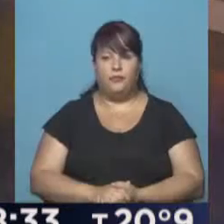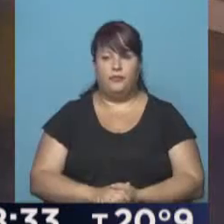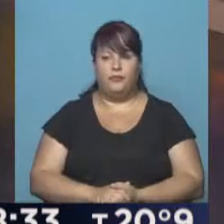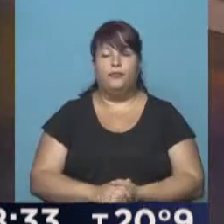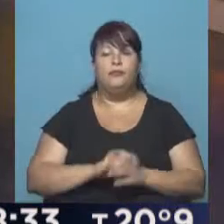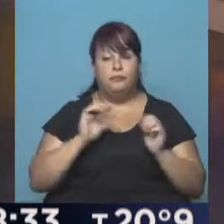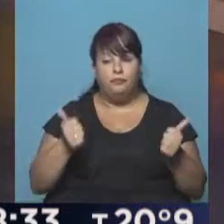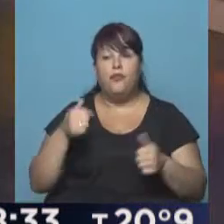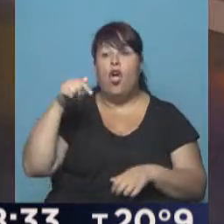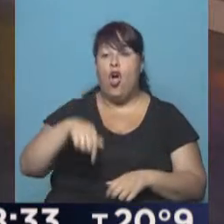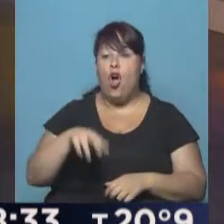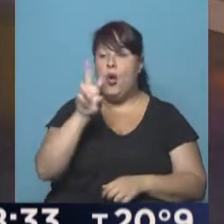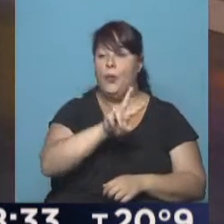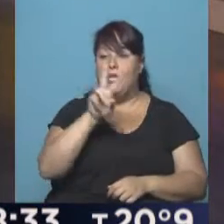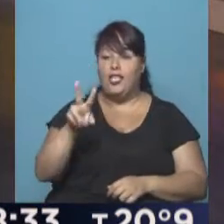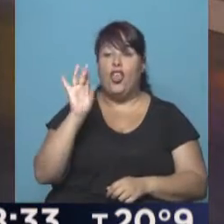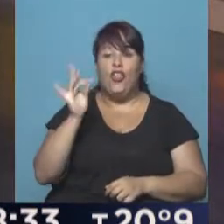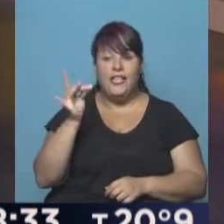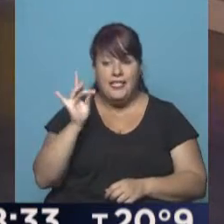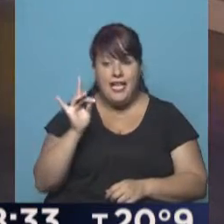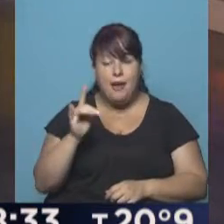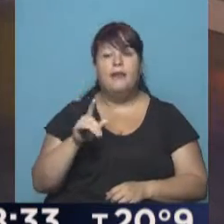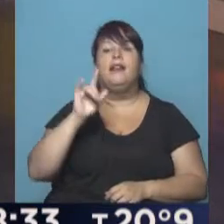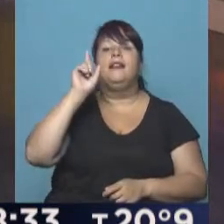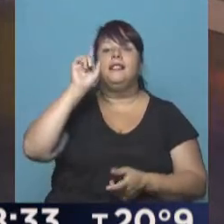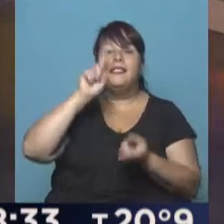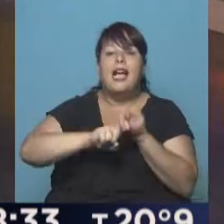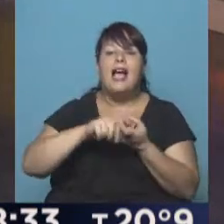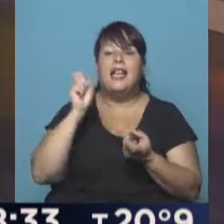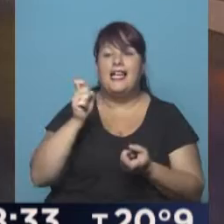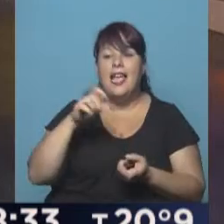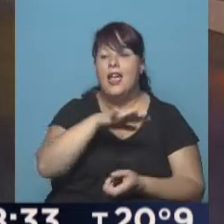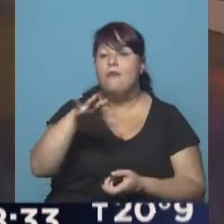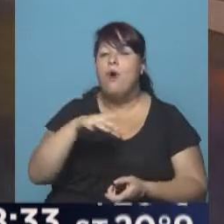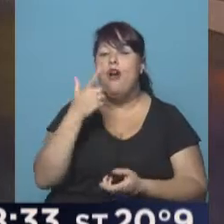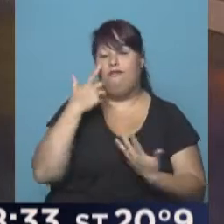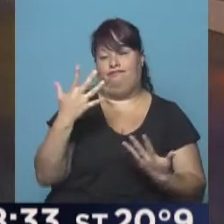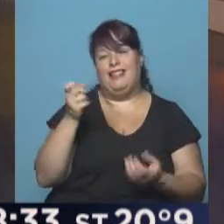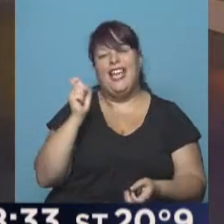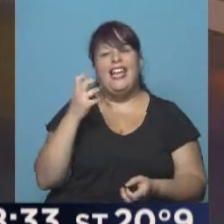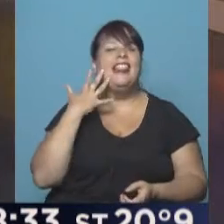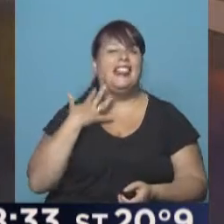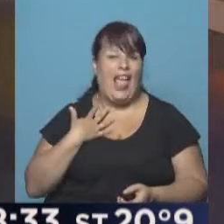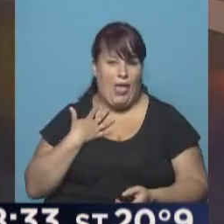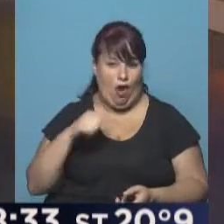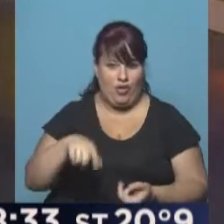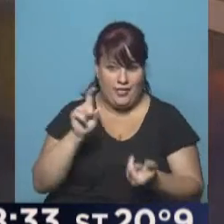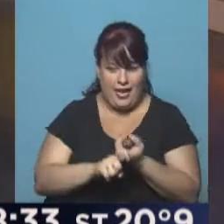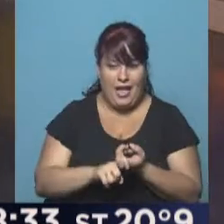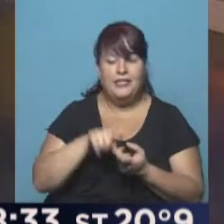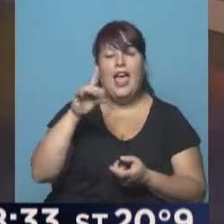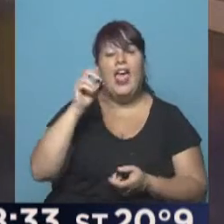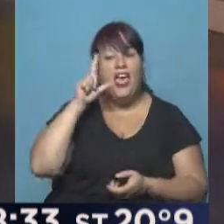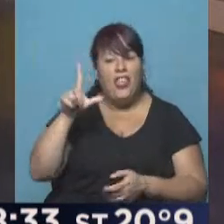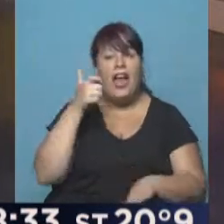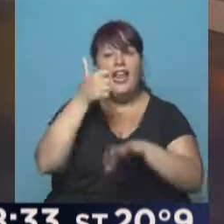Bien, hoy 22 de diciembre dará el sí el jugador del pueblo, más conocido por supuesto como Carlitos Tevez. Nos vamos con Daniel